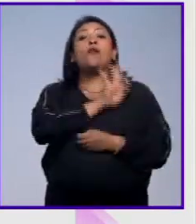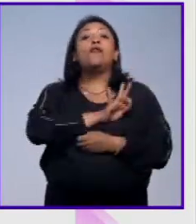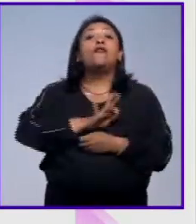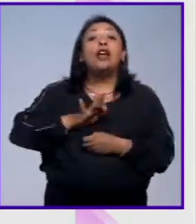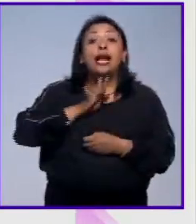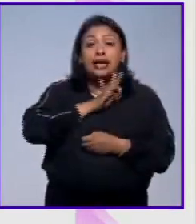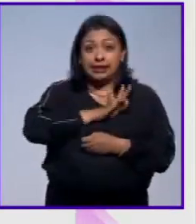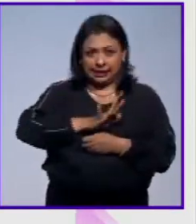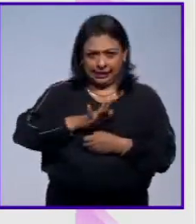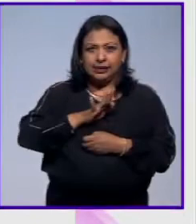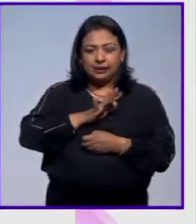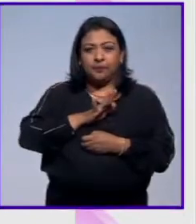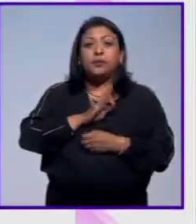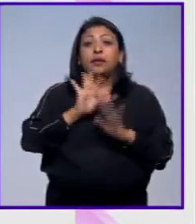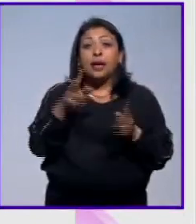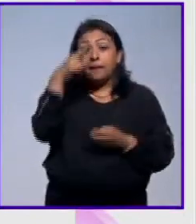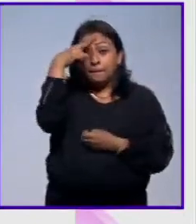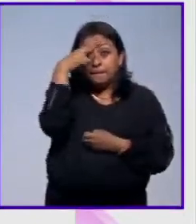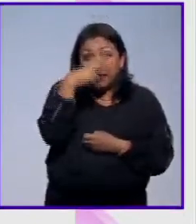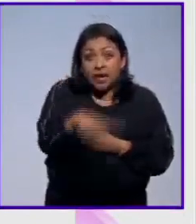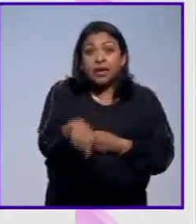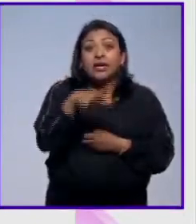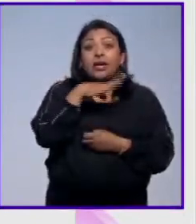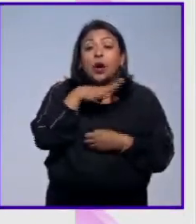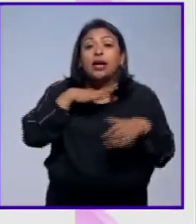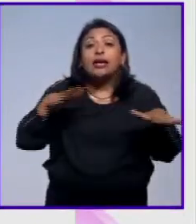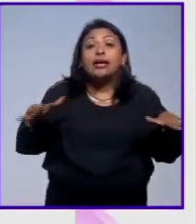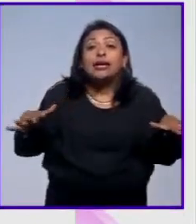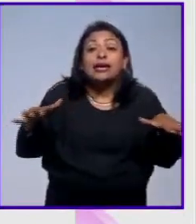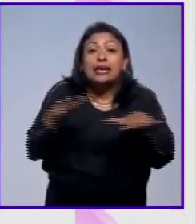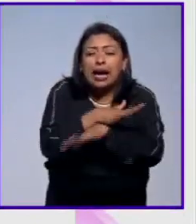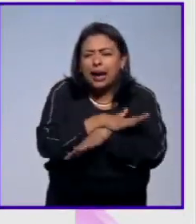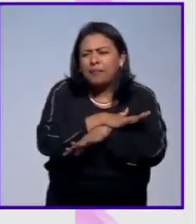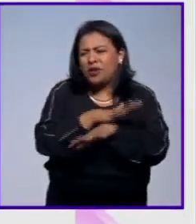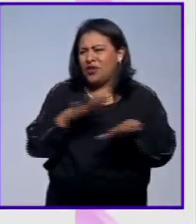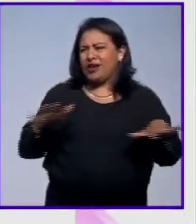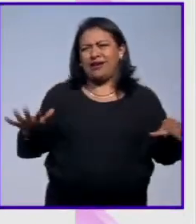que ya México va a tener un cambio totalmente